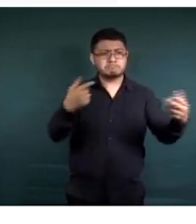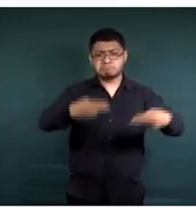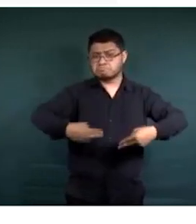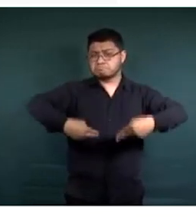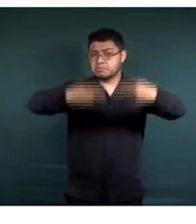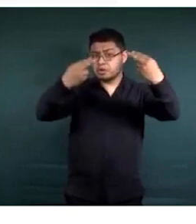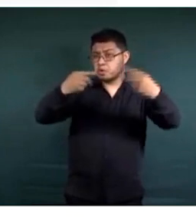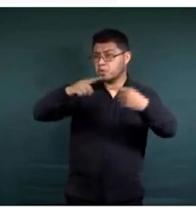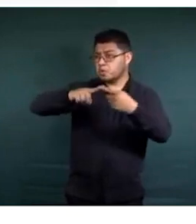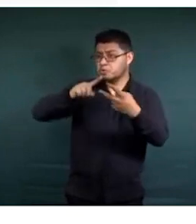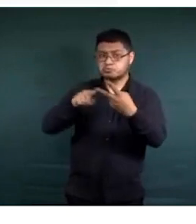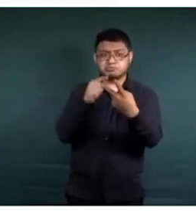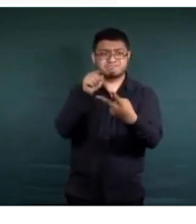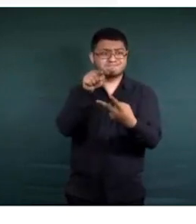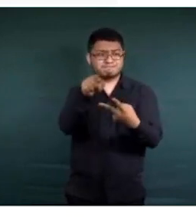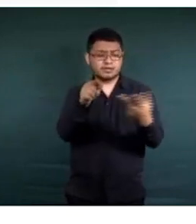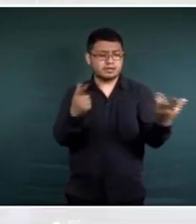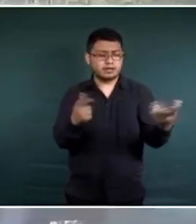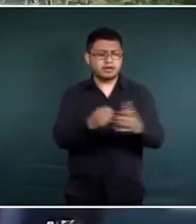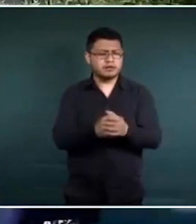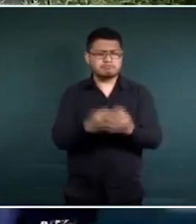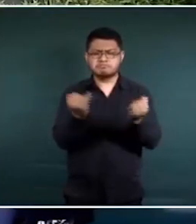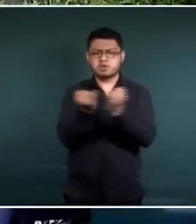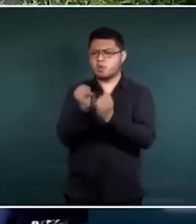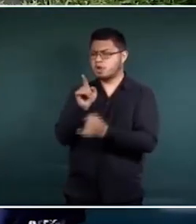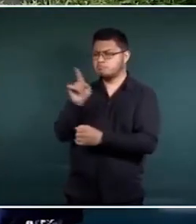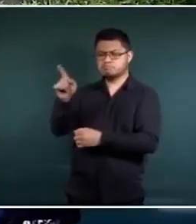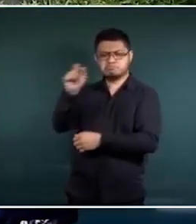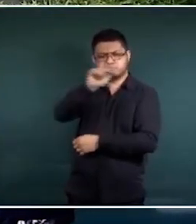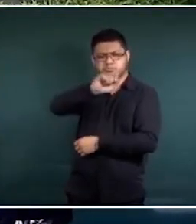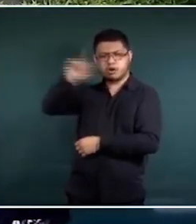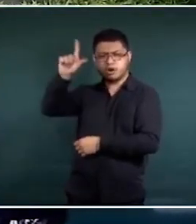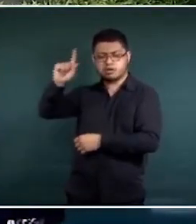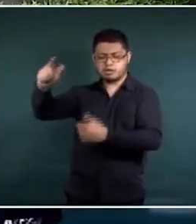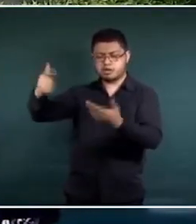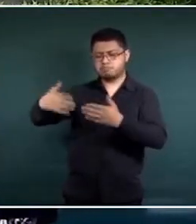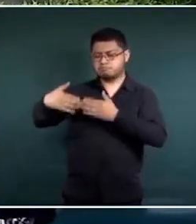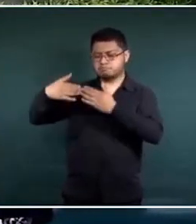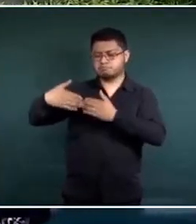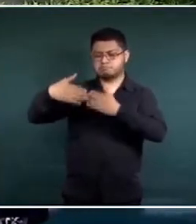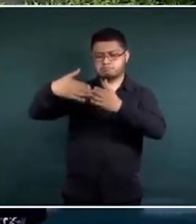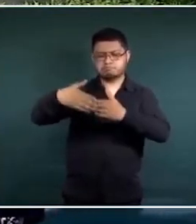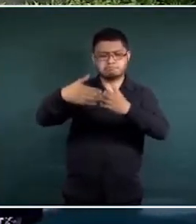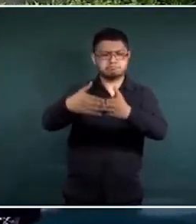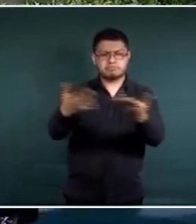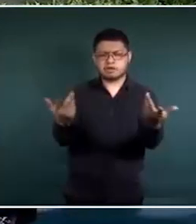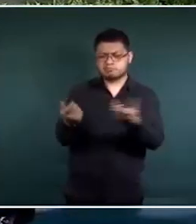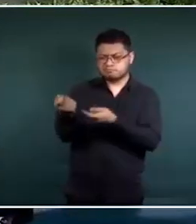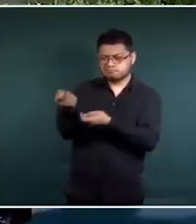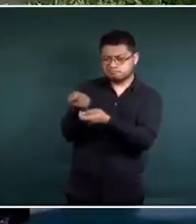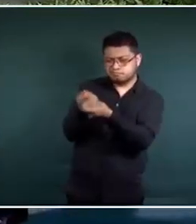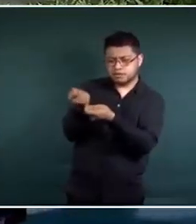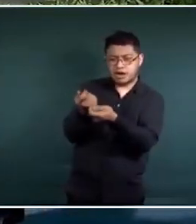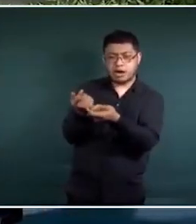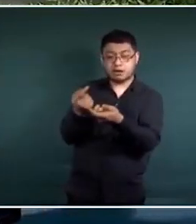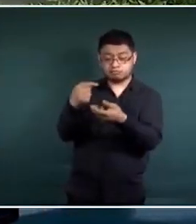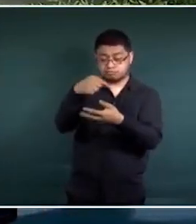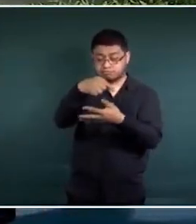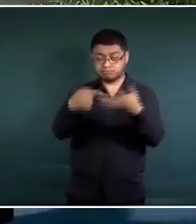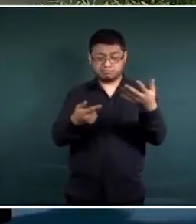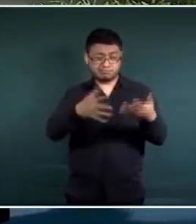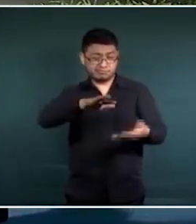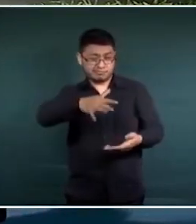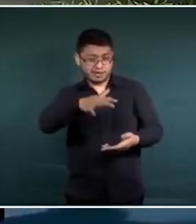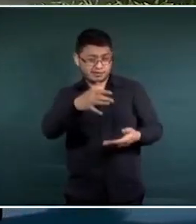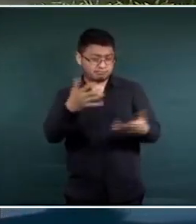la seguridad a autoridades marítimas en el control de tráfico, haciendo un total de personal empleado